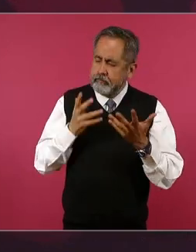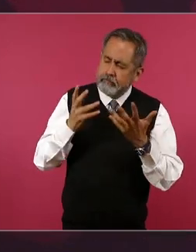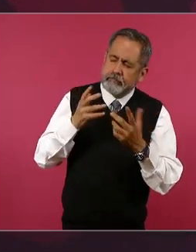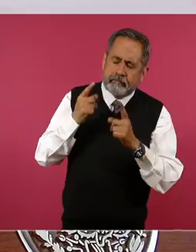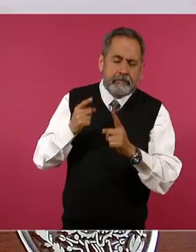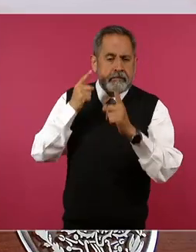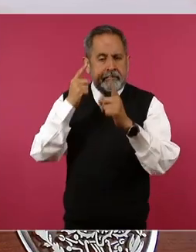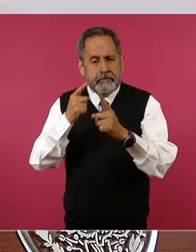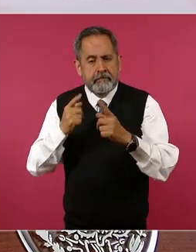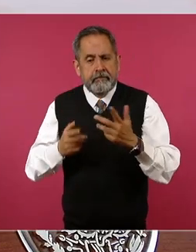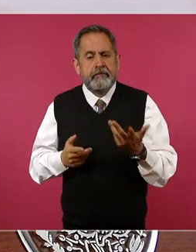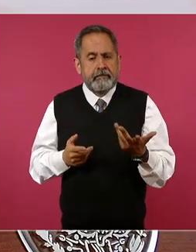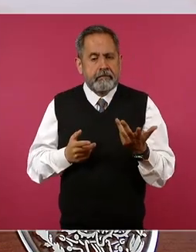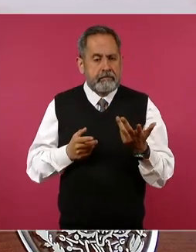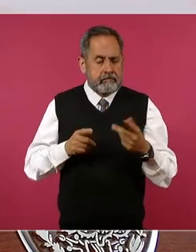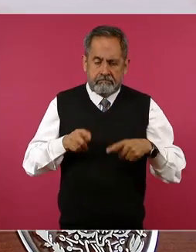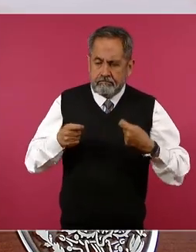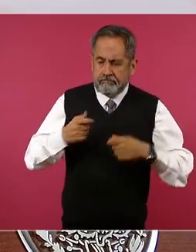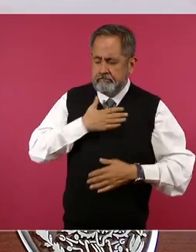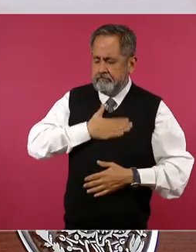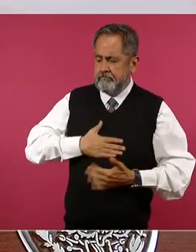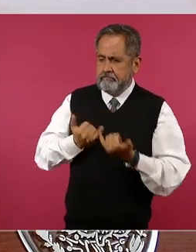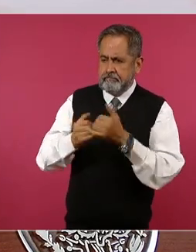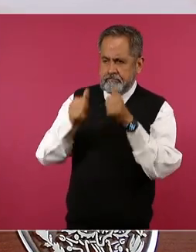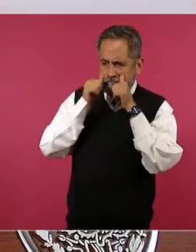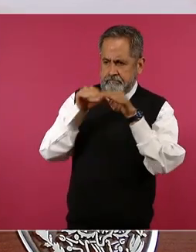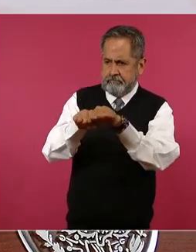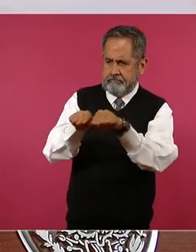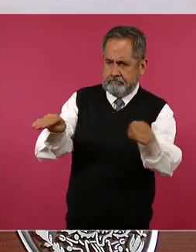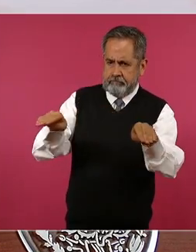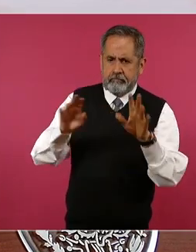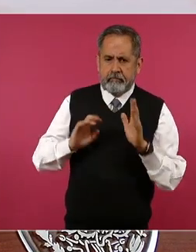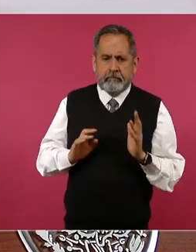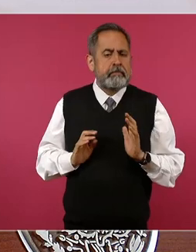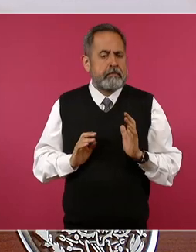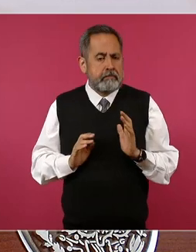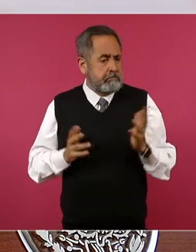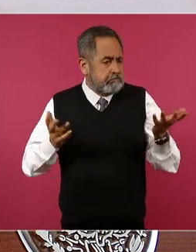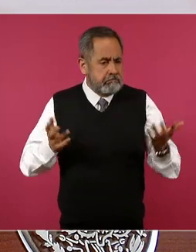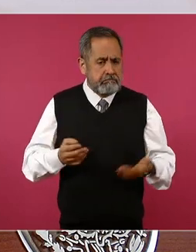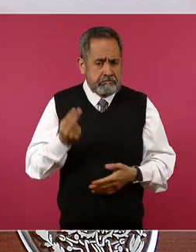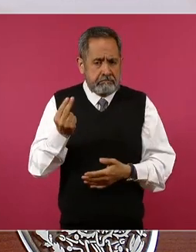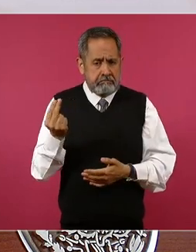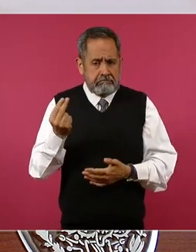de impartir justicia. ¿Qué más?